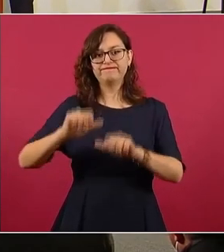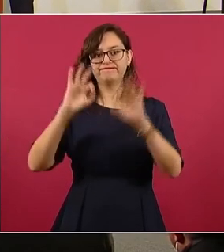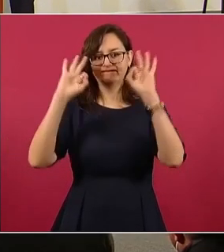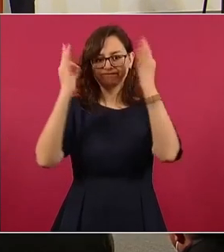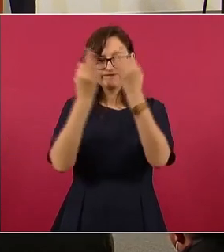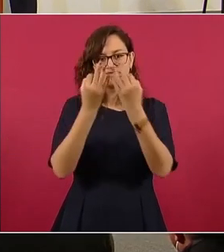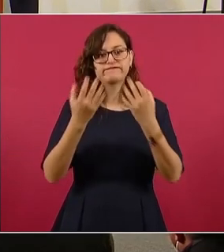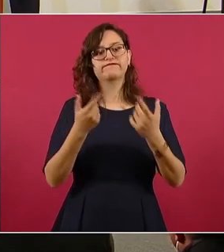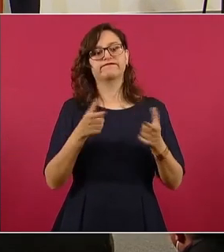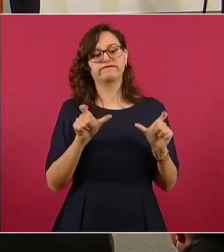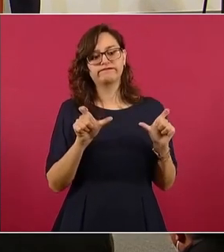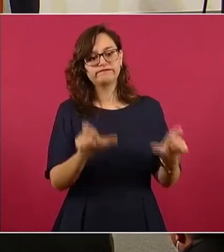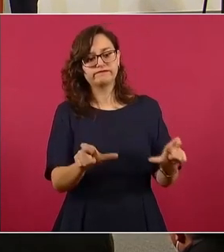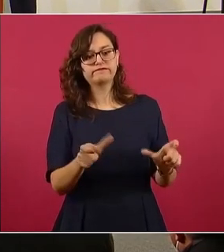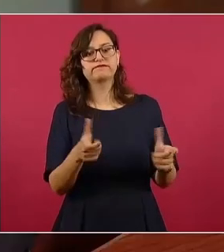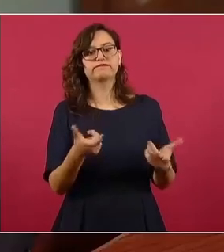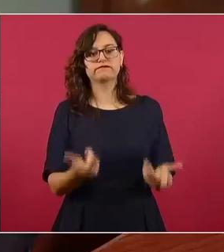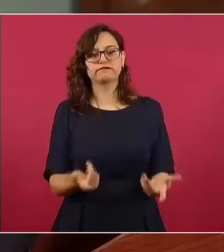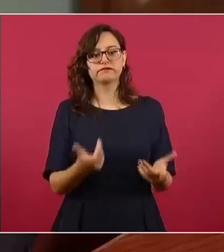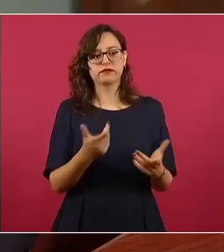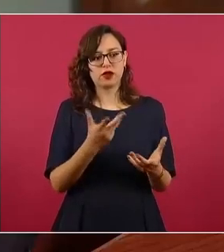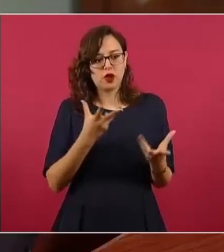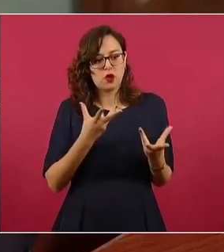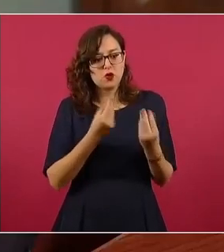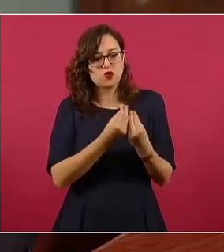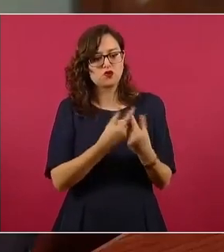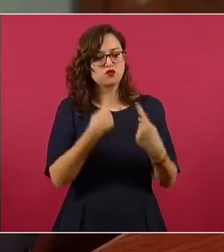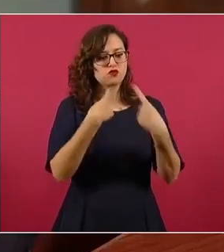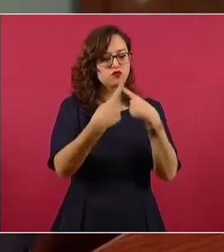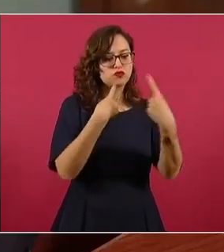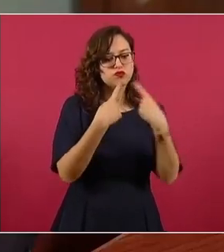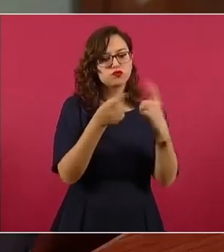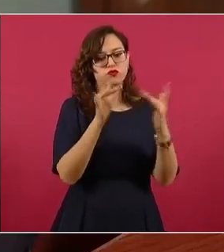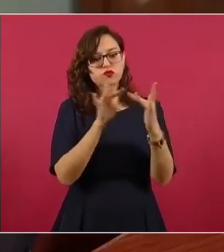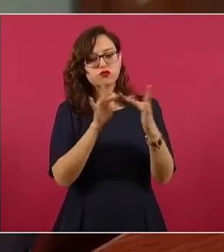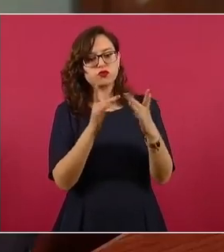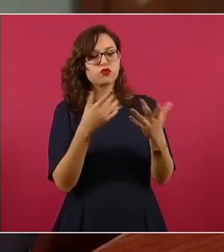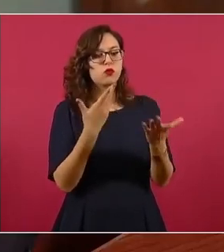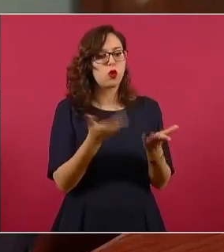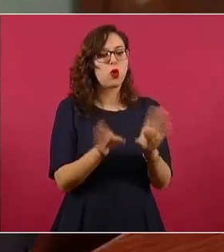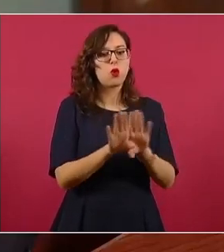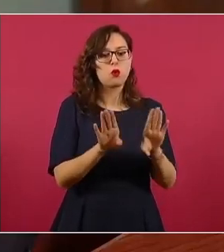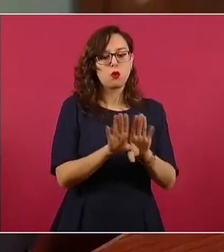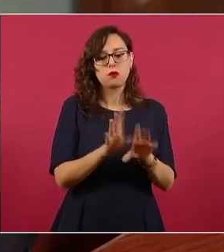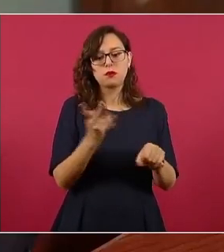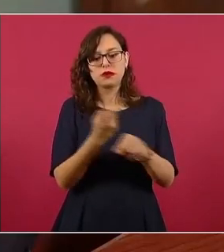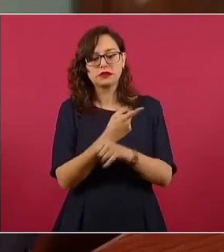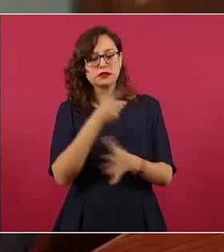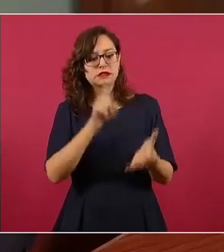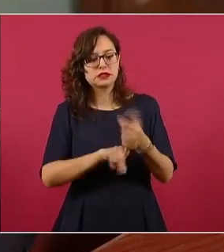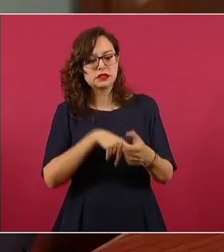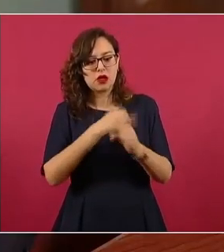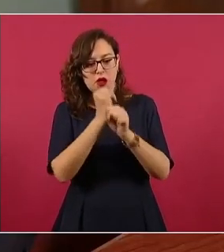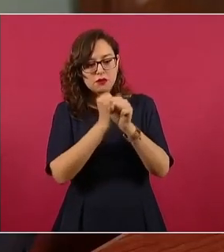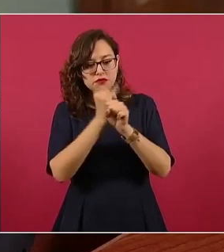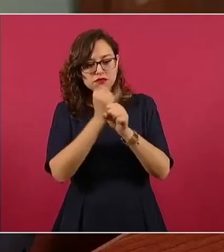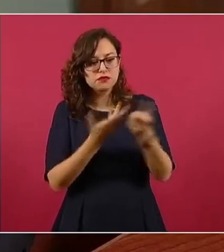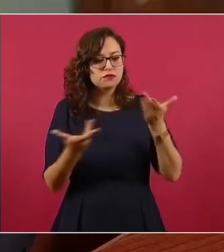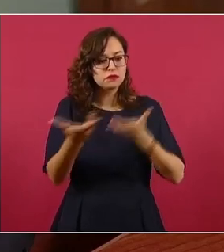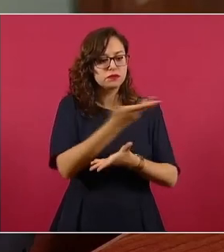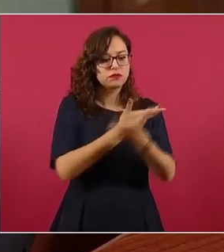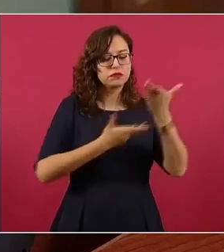CBP y la Agencia de Investigación ICE para cuadrivar en las investigaciones e intercambio de información.